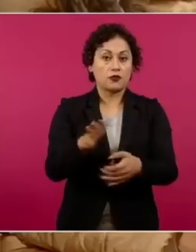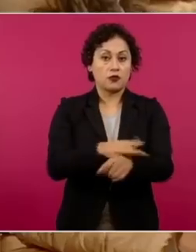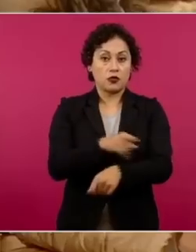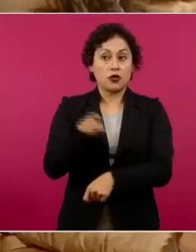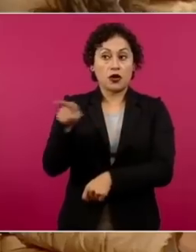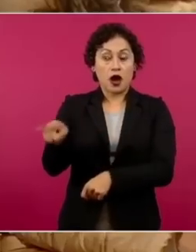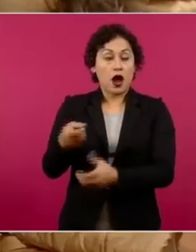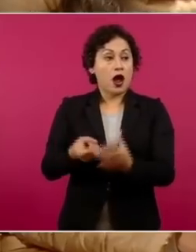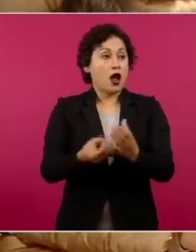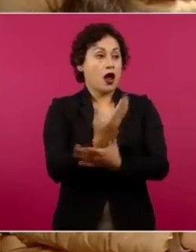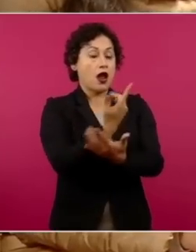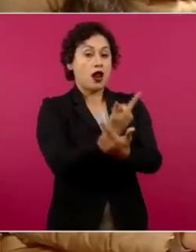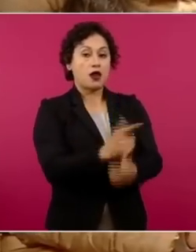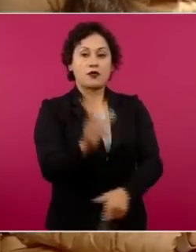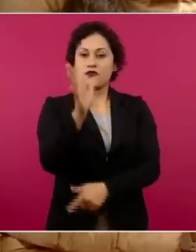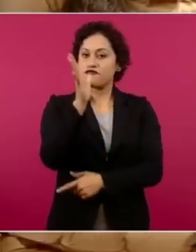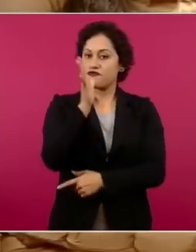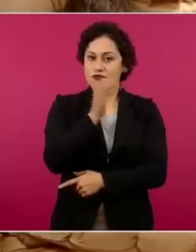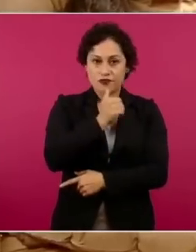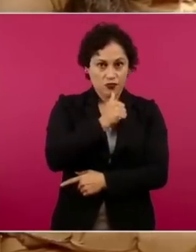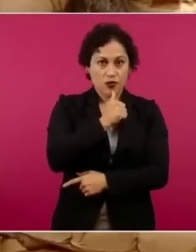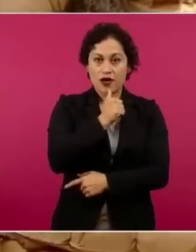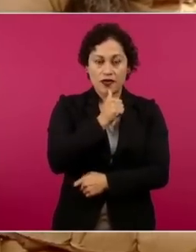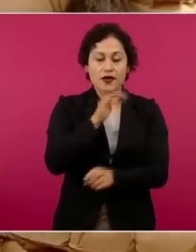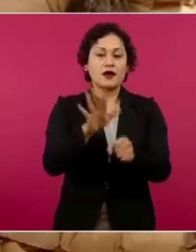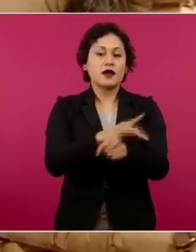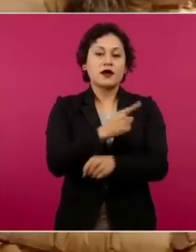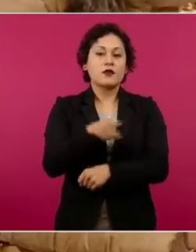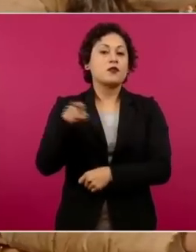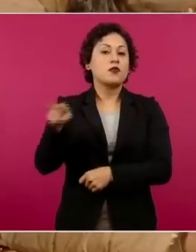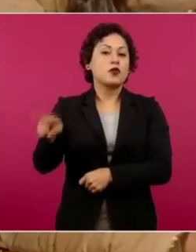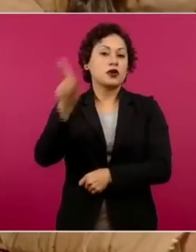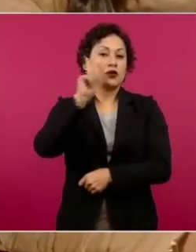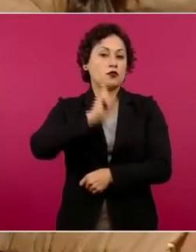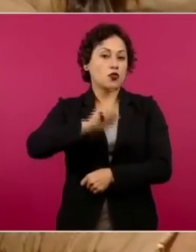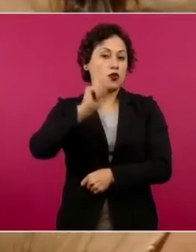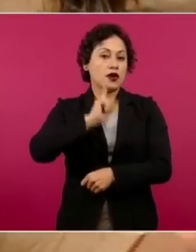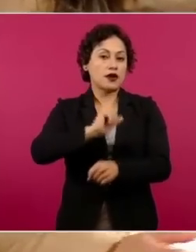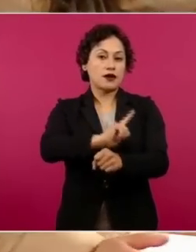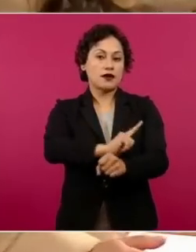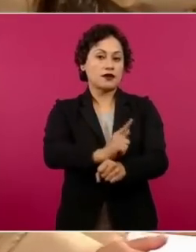estar libre. Esto con motivo de que Kenia tiene una licenciatura en Derecho.